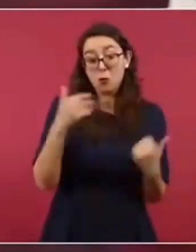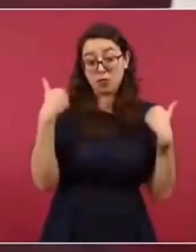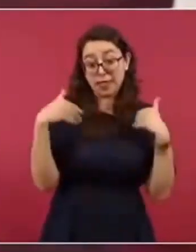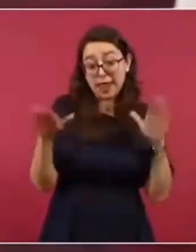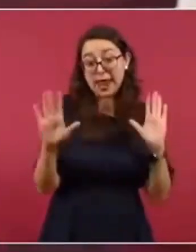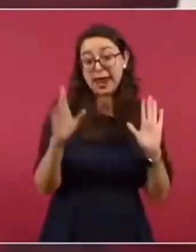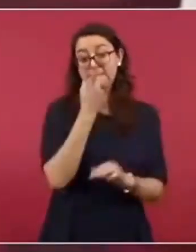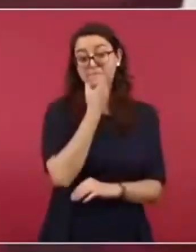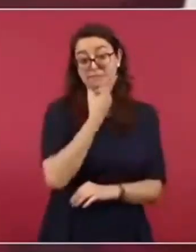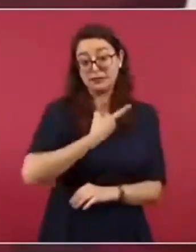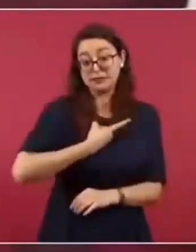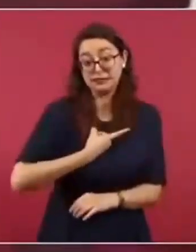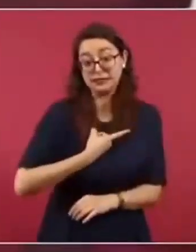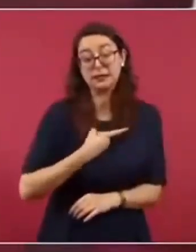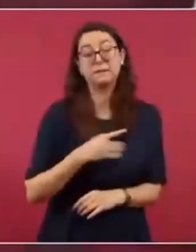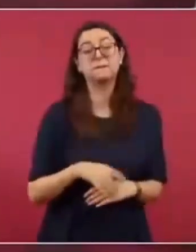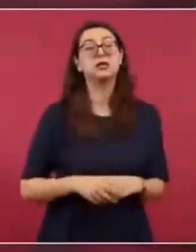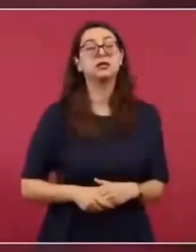por qué